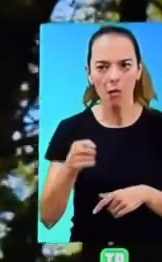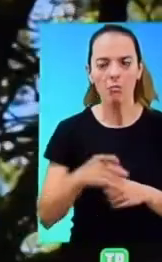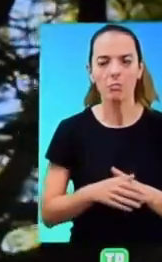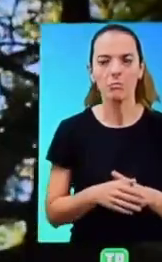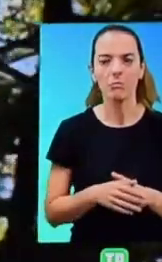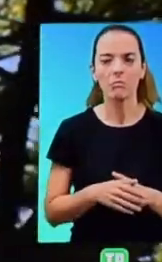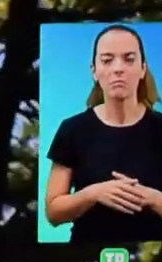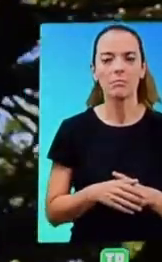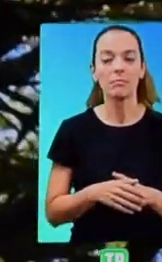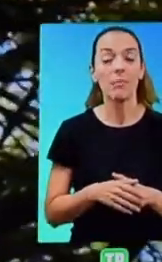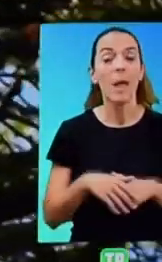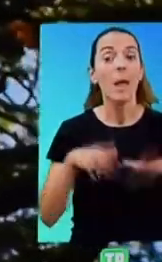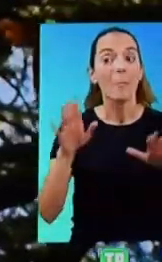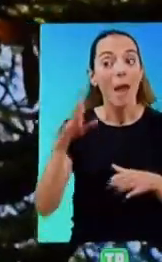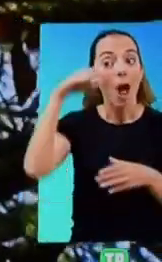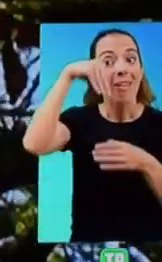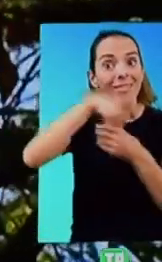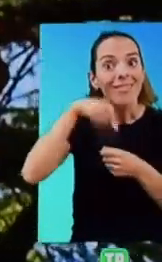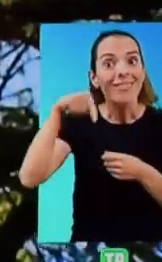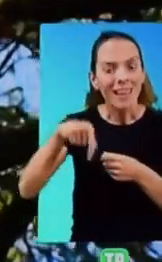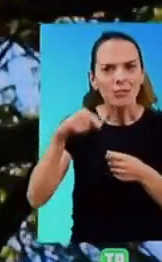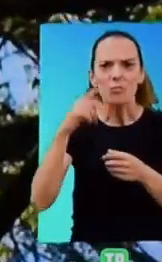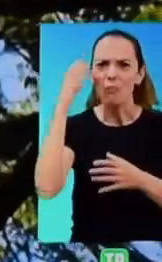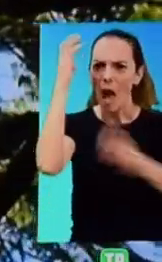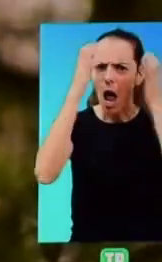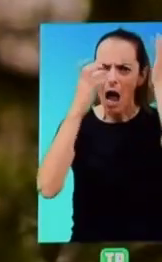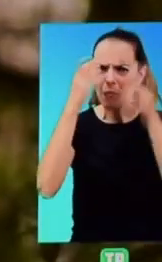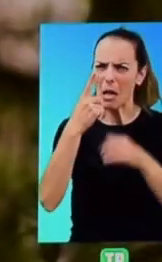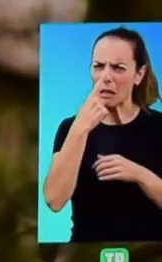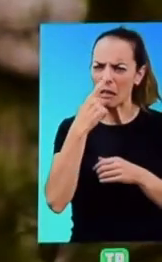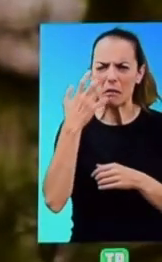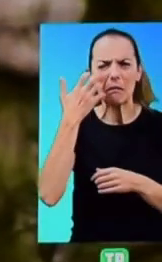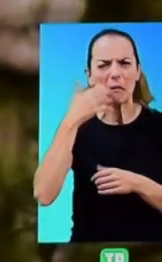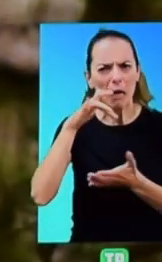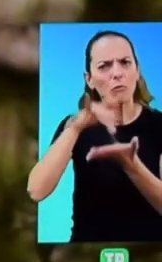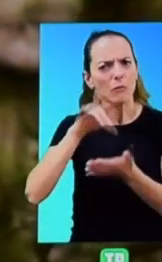pero que también alberga criaturas con narices extrañas.